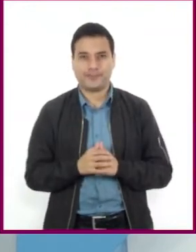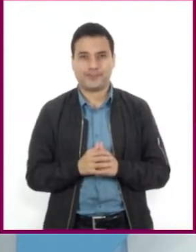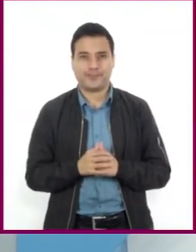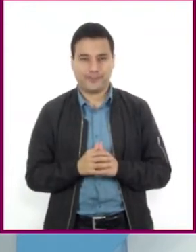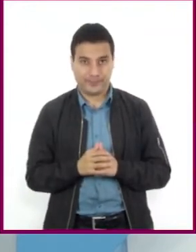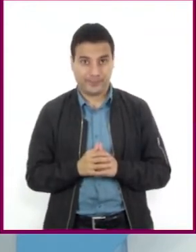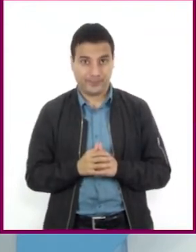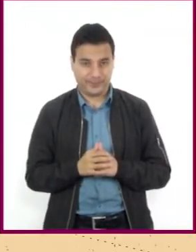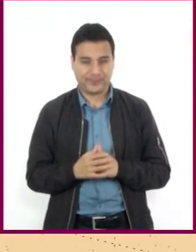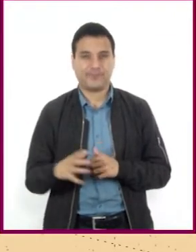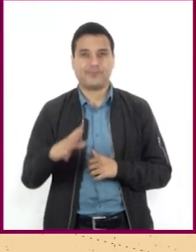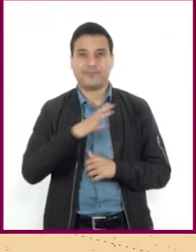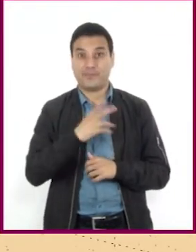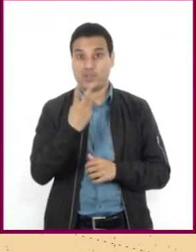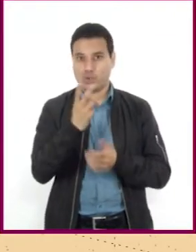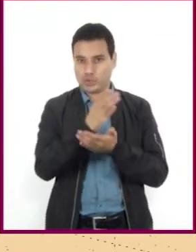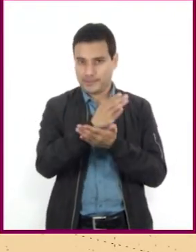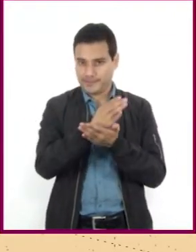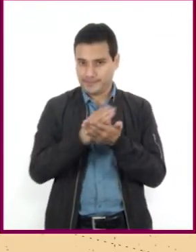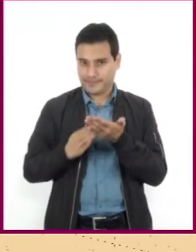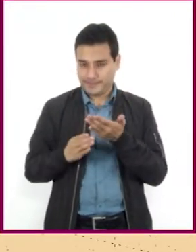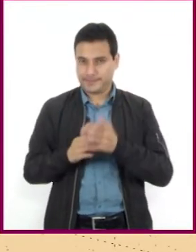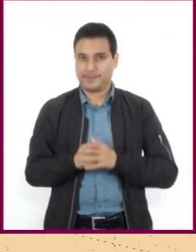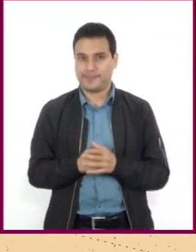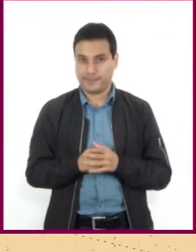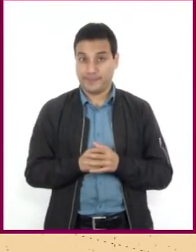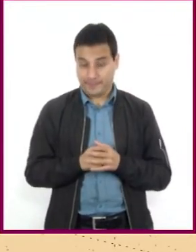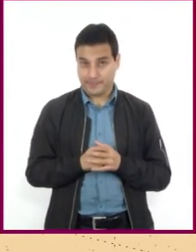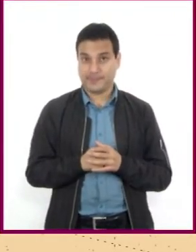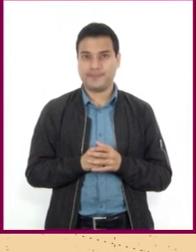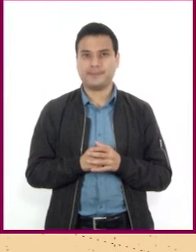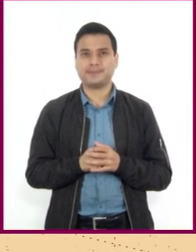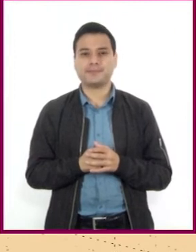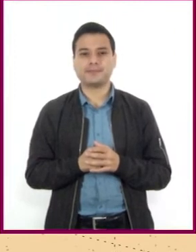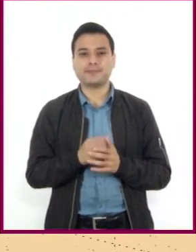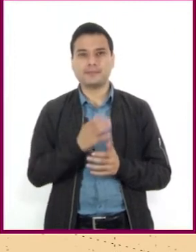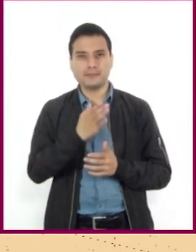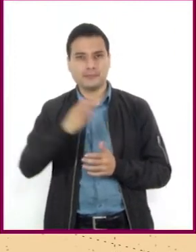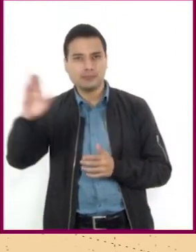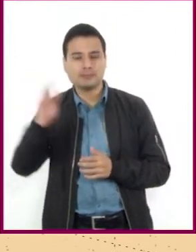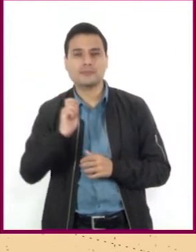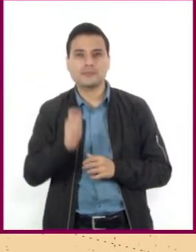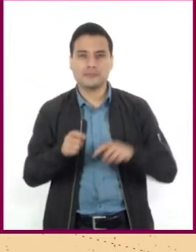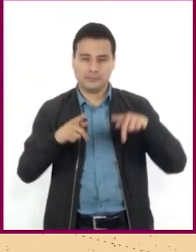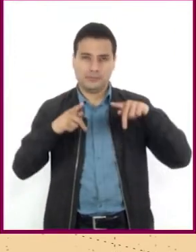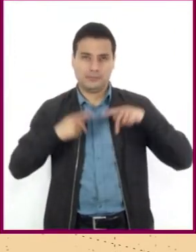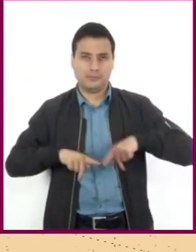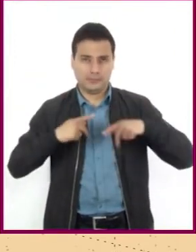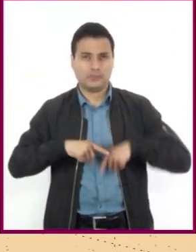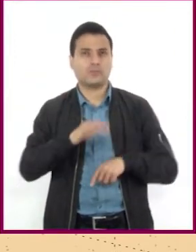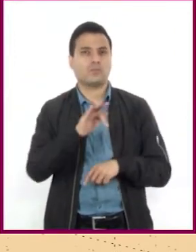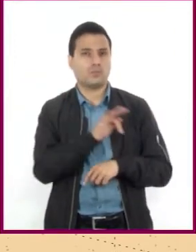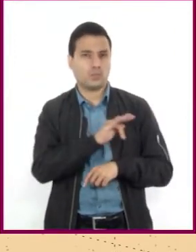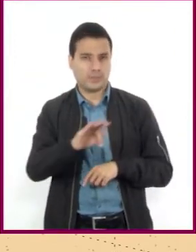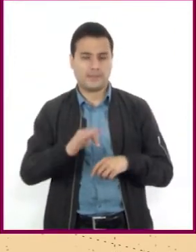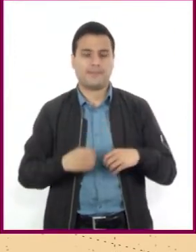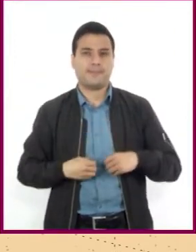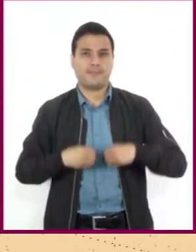eje y entonces quedaba dividido en dos. Según la división del mapa, era una parte habitable que abarcaba dos porciones pequeñas de